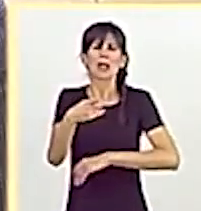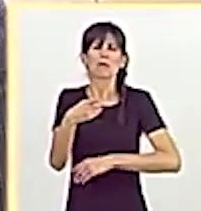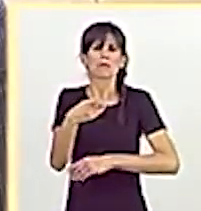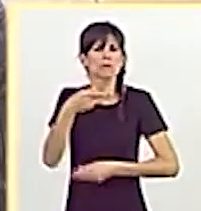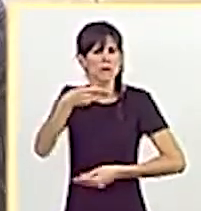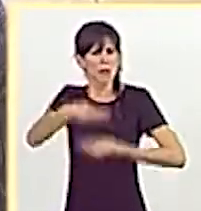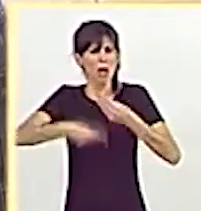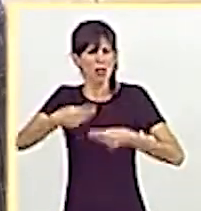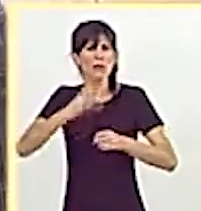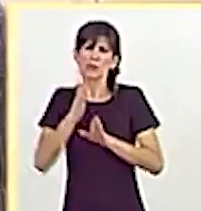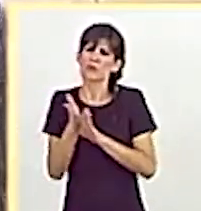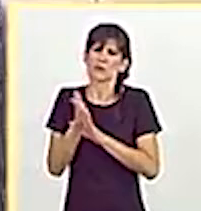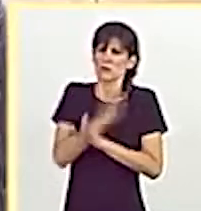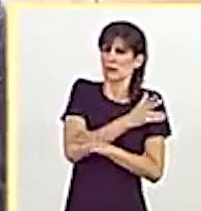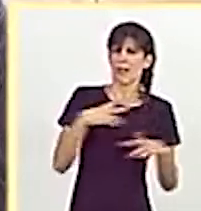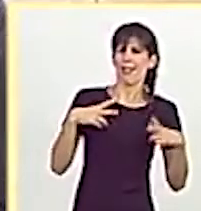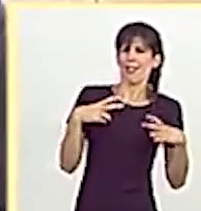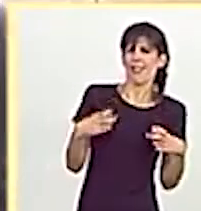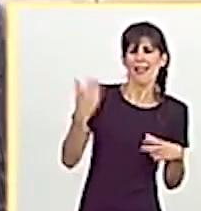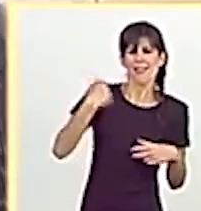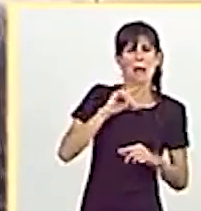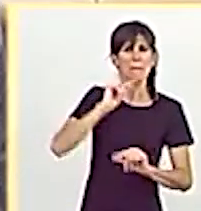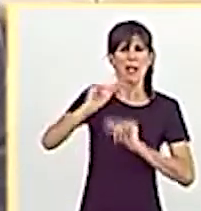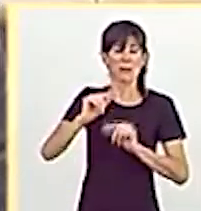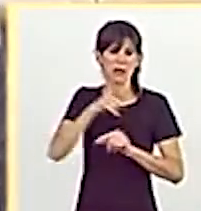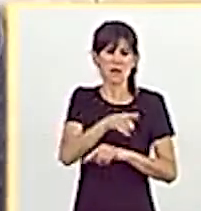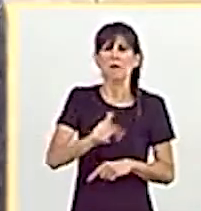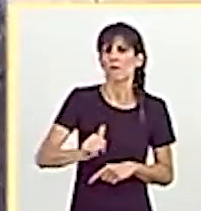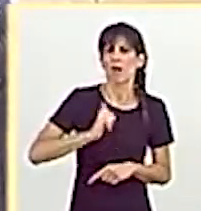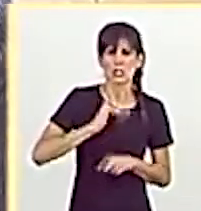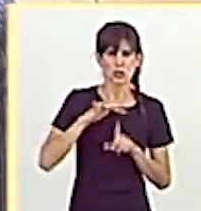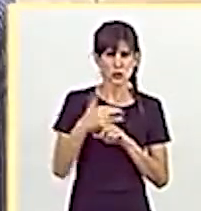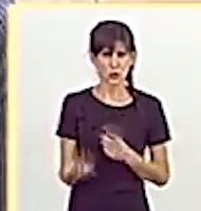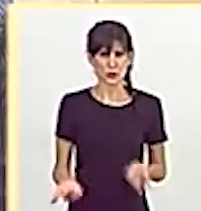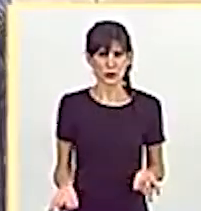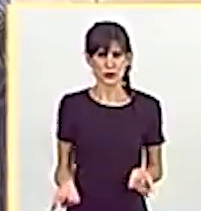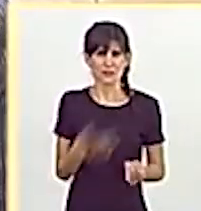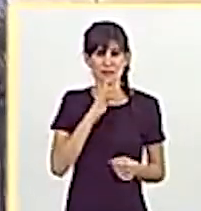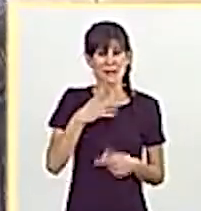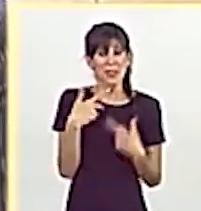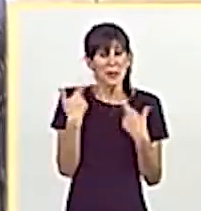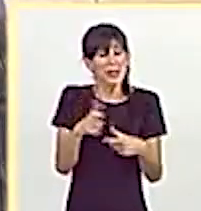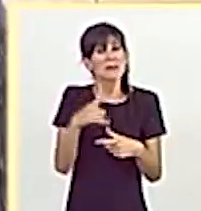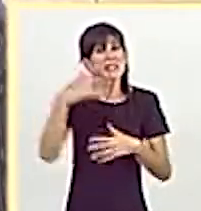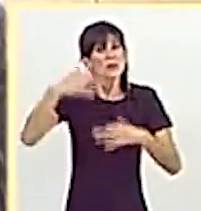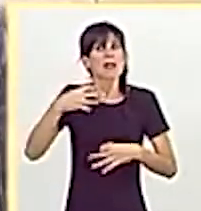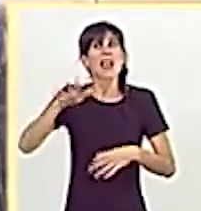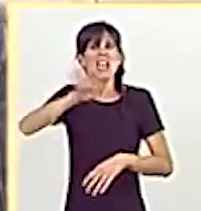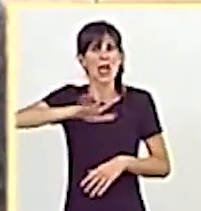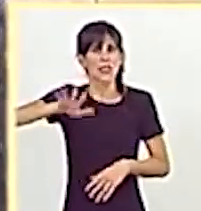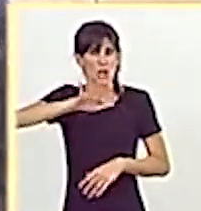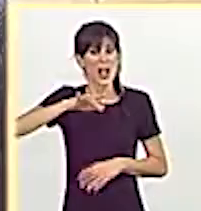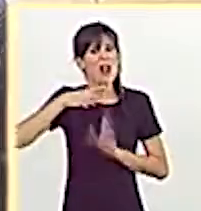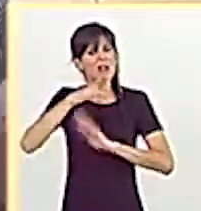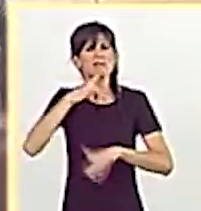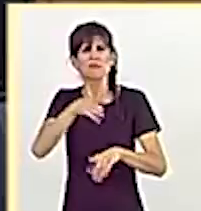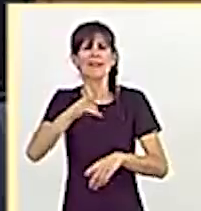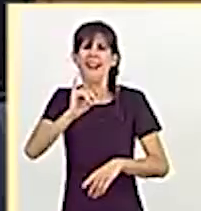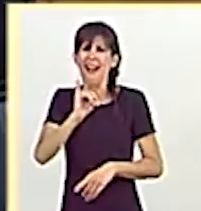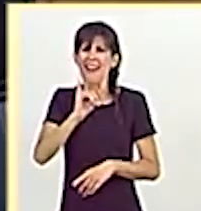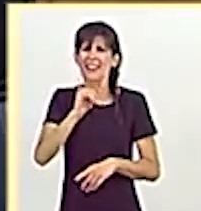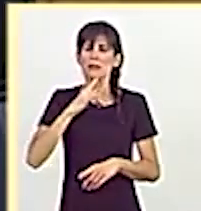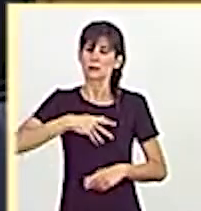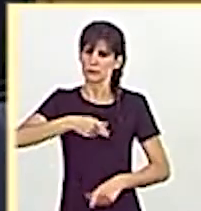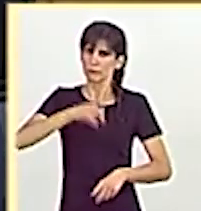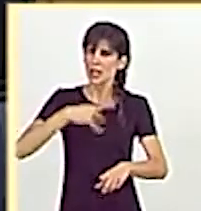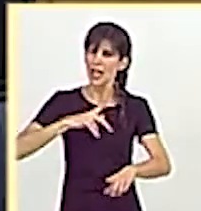con suficiente ante la acción, ante la pandemia, y esto es falso. El Departamento de Seguridad Nacional, señora Calvo, estuvo haciéndoles